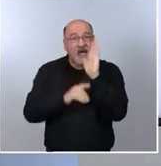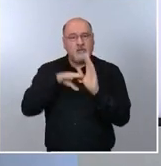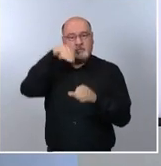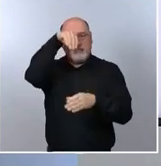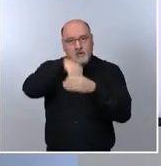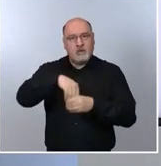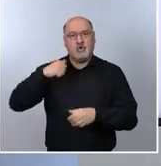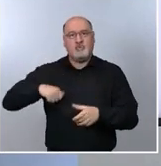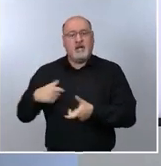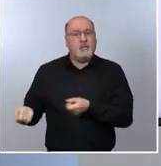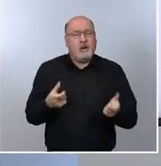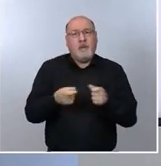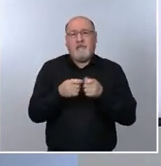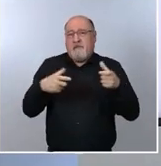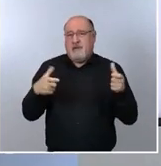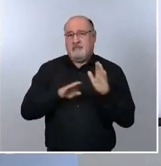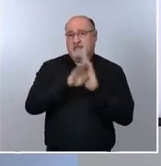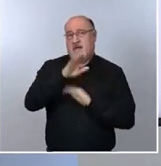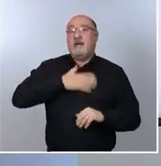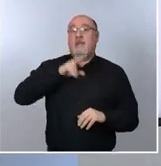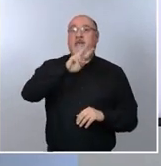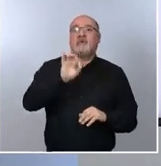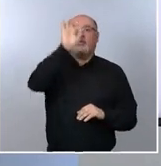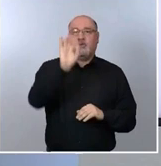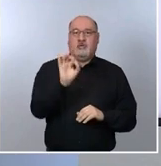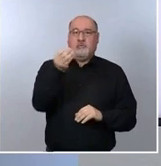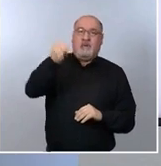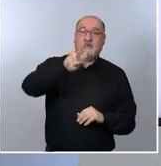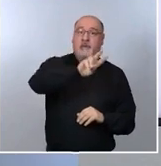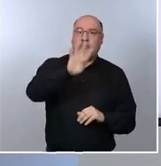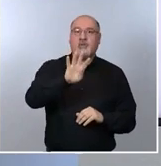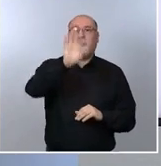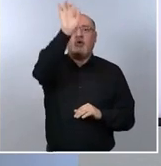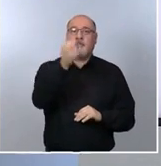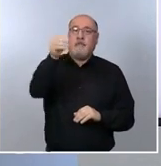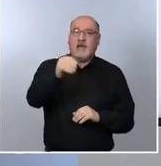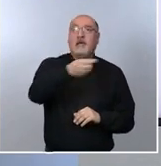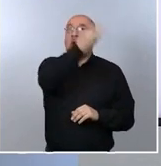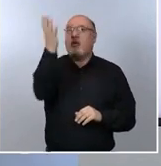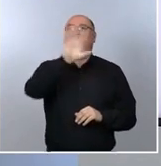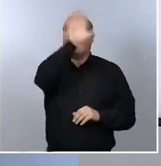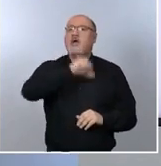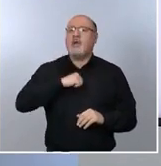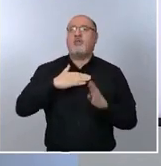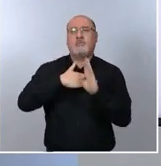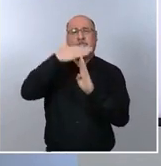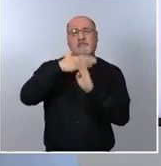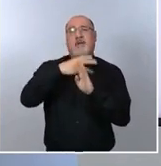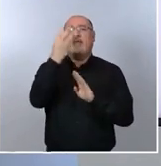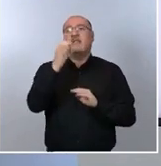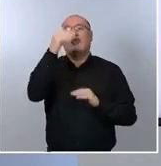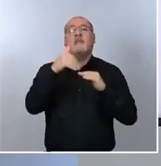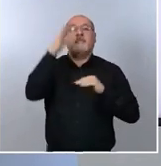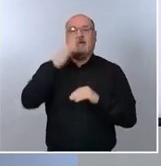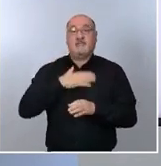Ahora mismo son ya del 24%, con varias comunidades por encima del 30% y la ocupación de camas de UCI